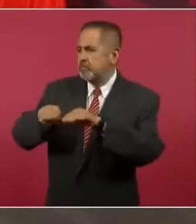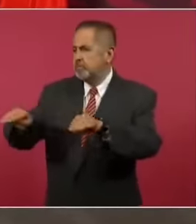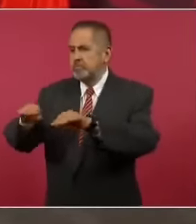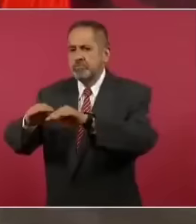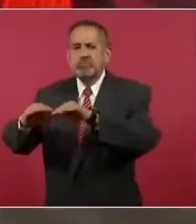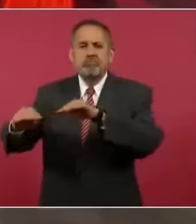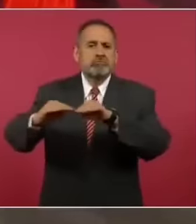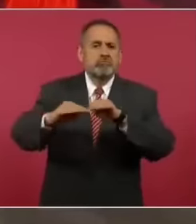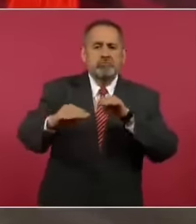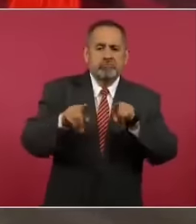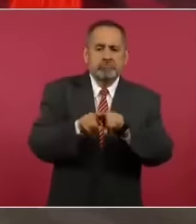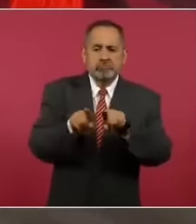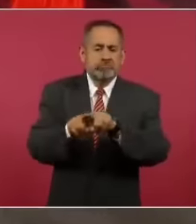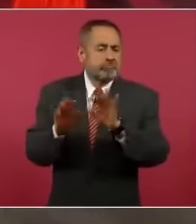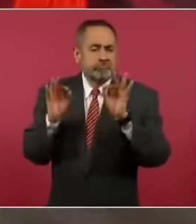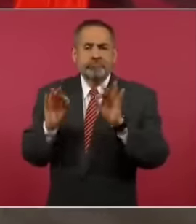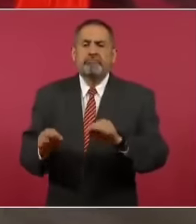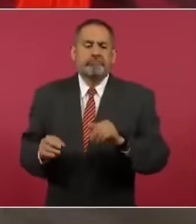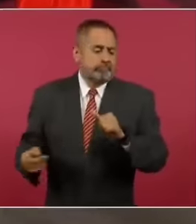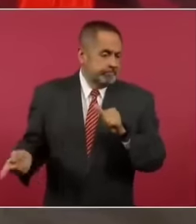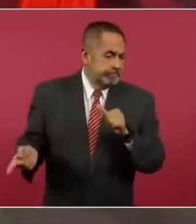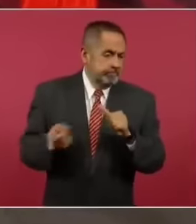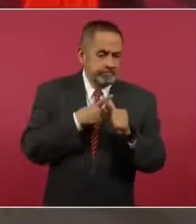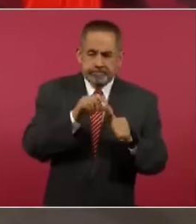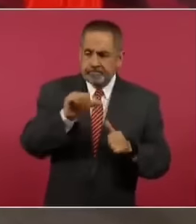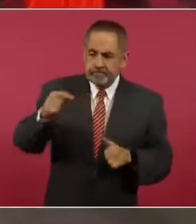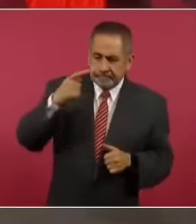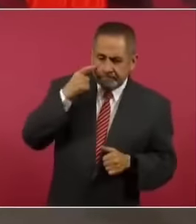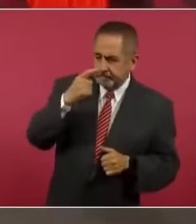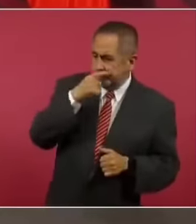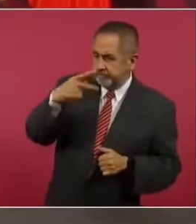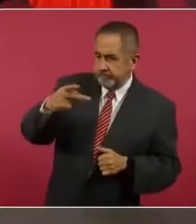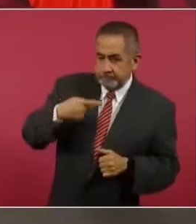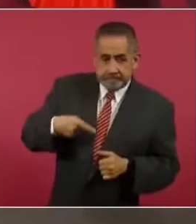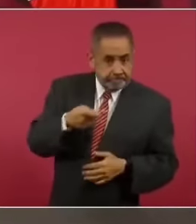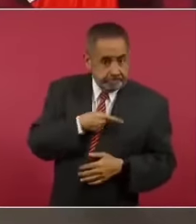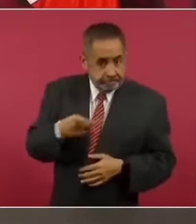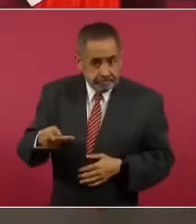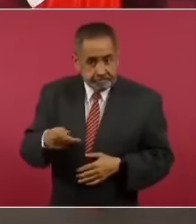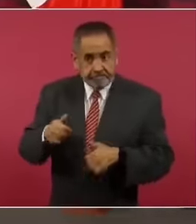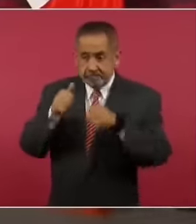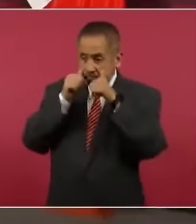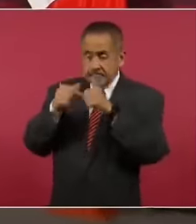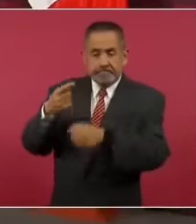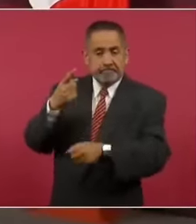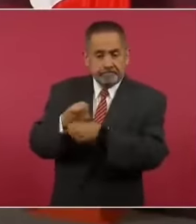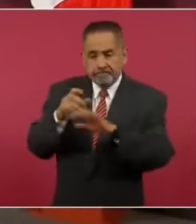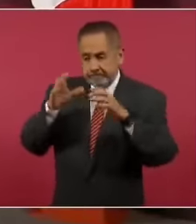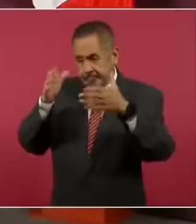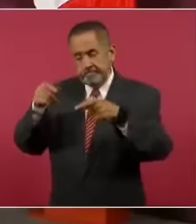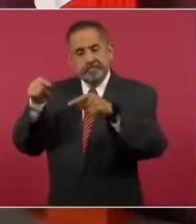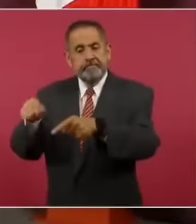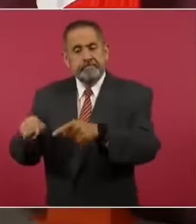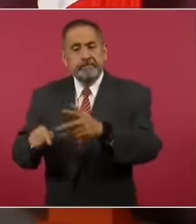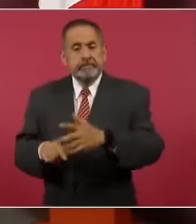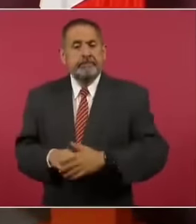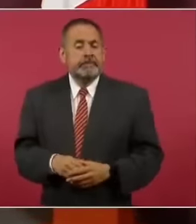atendiendo primero a los pobres, atendiendo primero a los más necesitados,